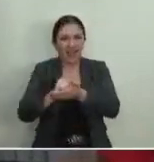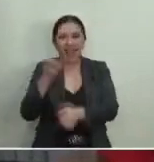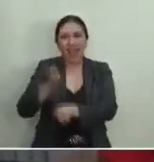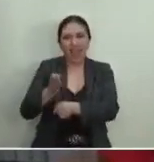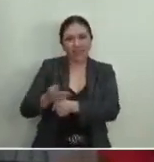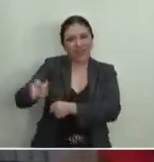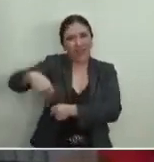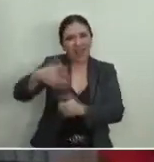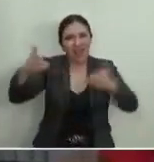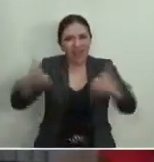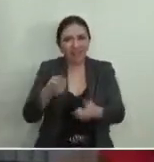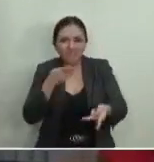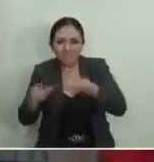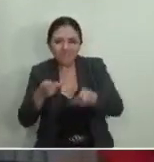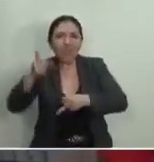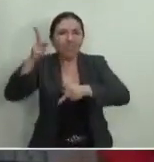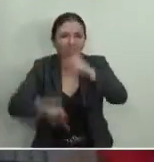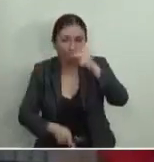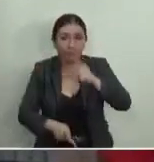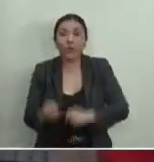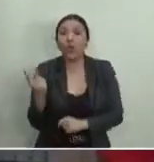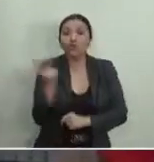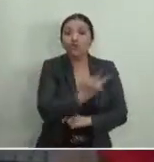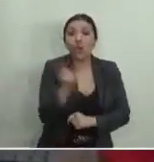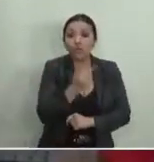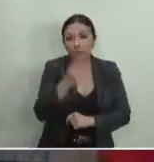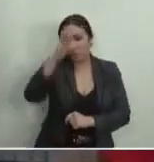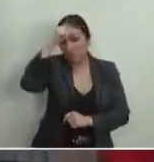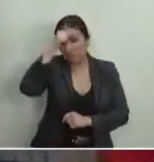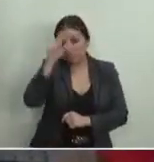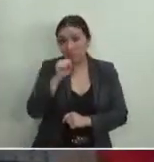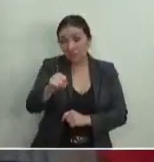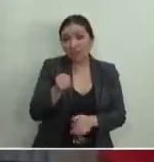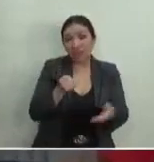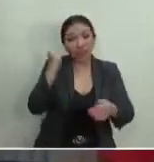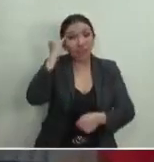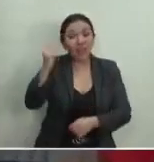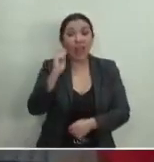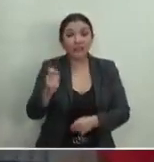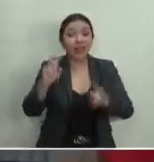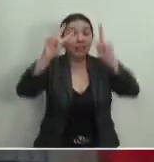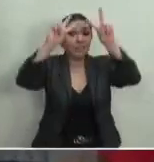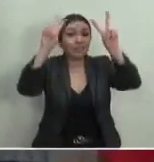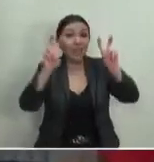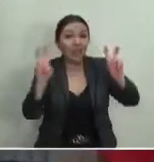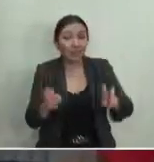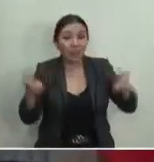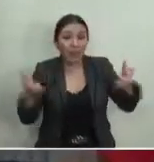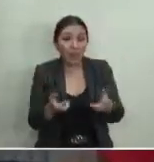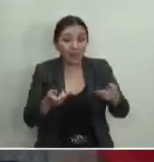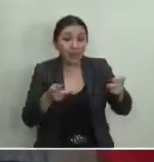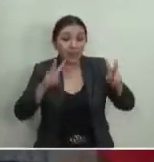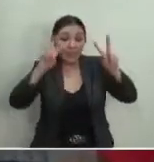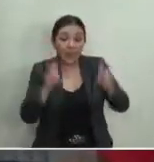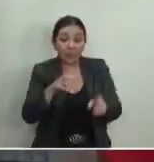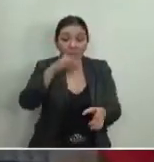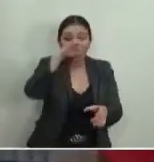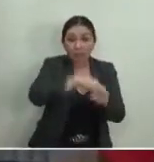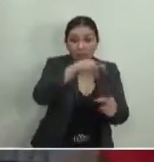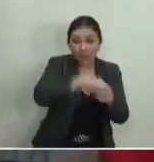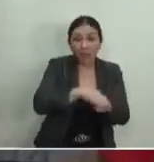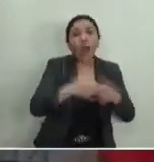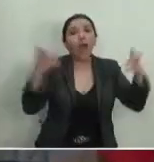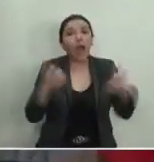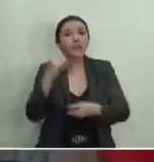está suspendida, ambos conservan la idea de que los asuntos que se resuelven en materia electoral se resuelven con plenitud de